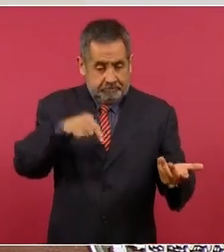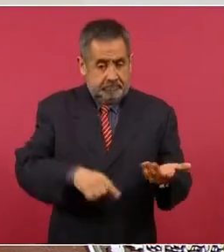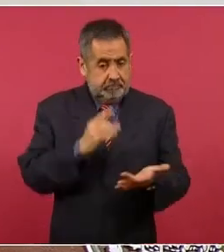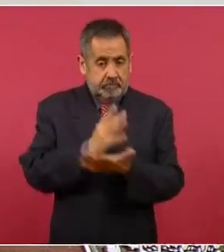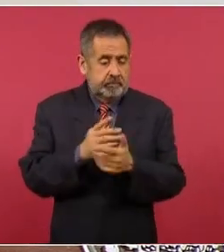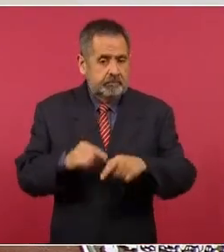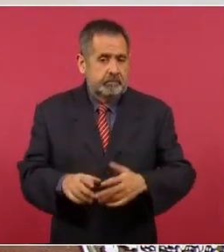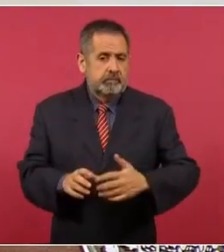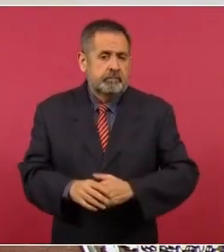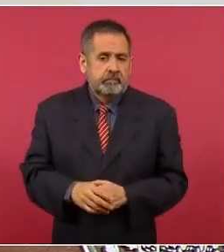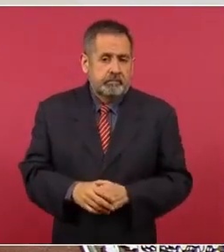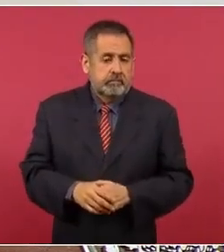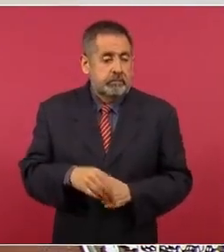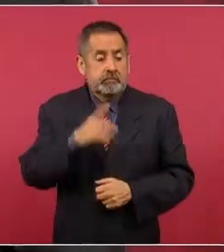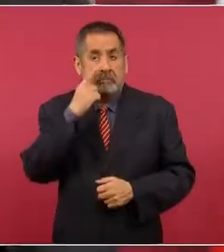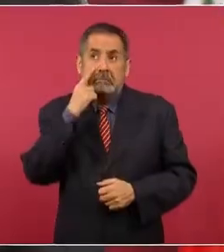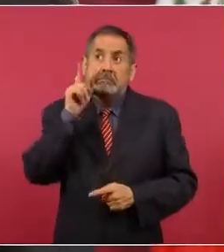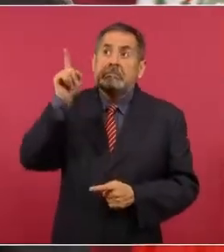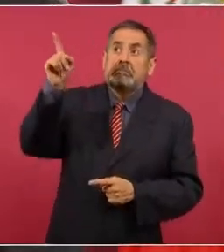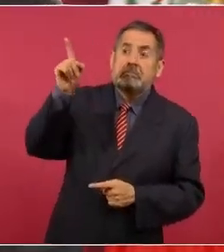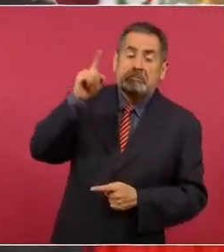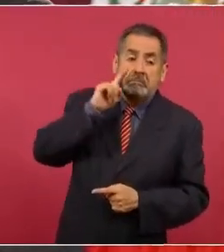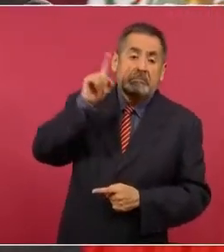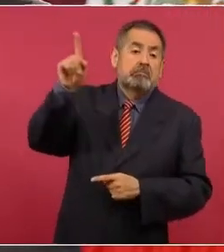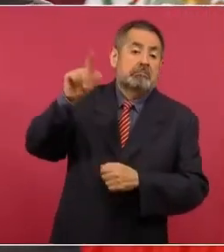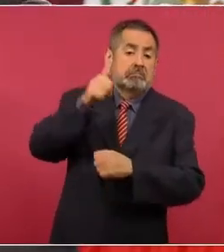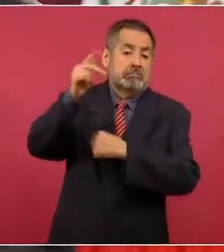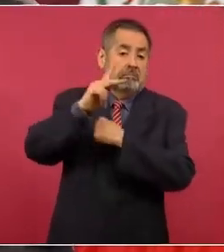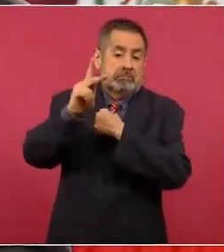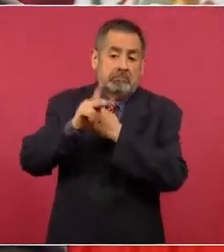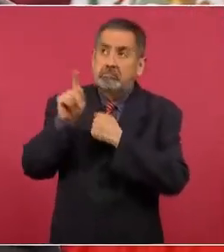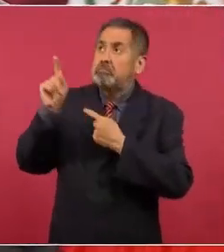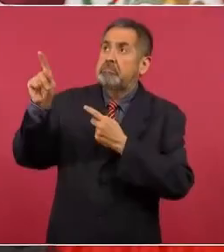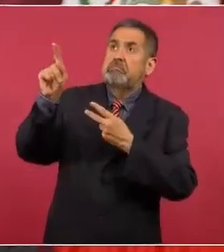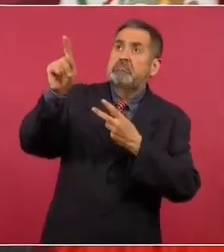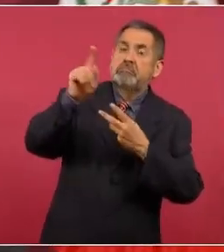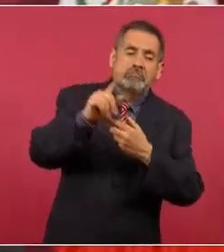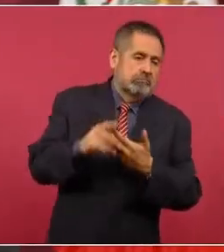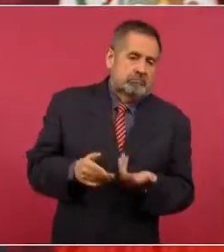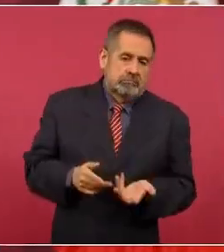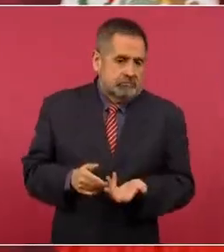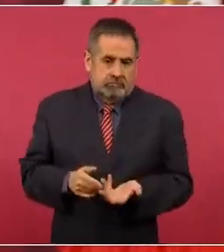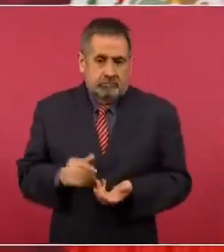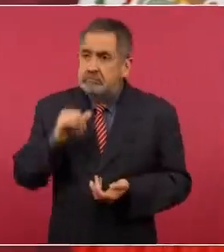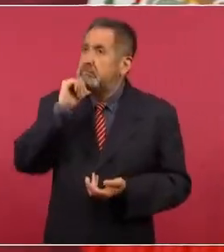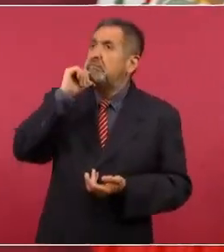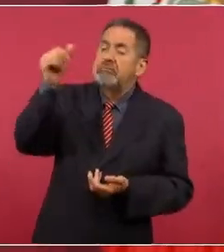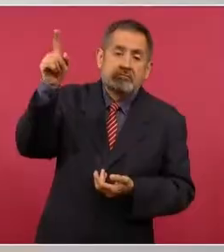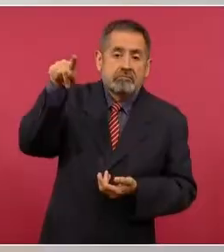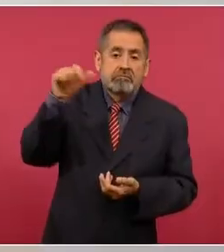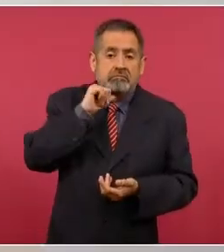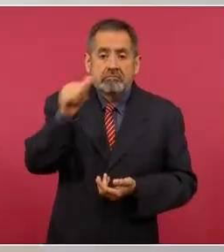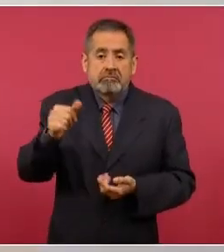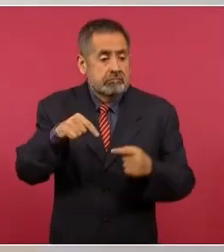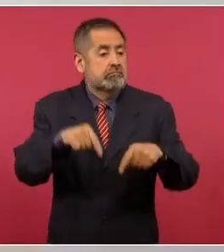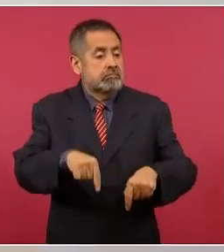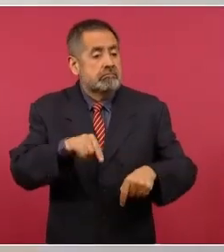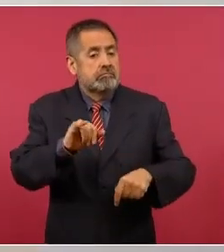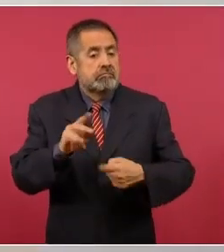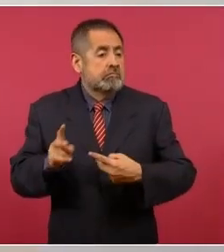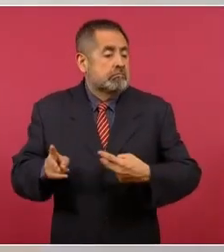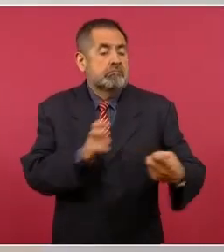y poner de ejemplo lo que pasa en otras partes del mundo. Sí,